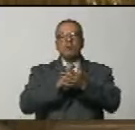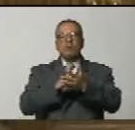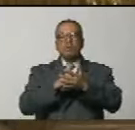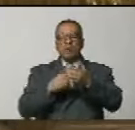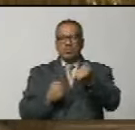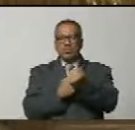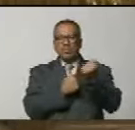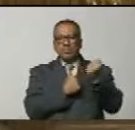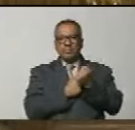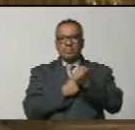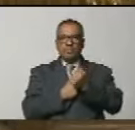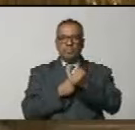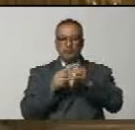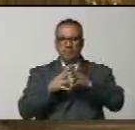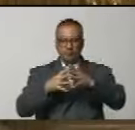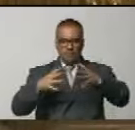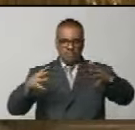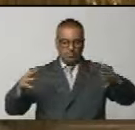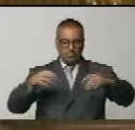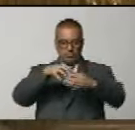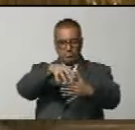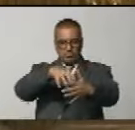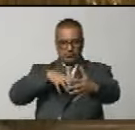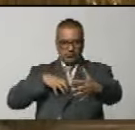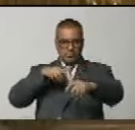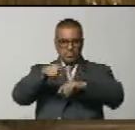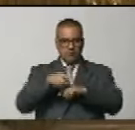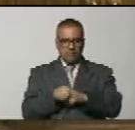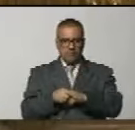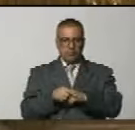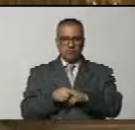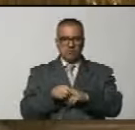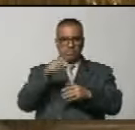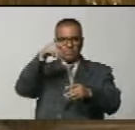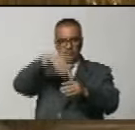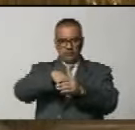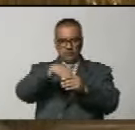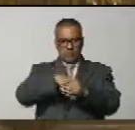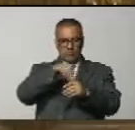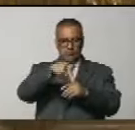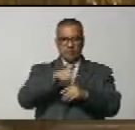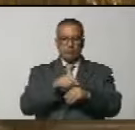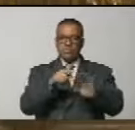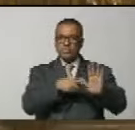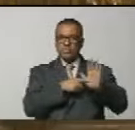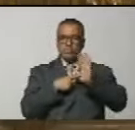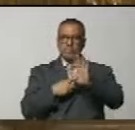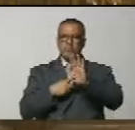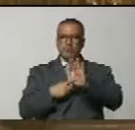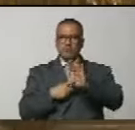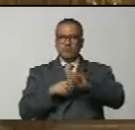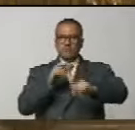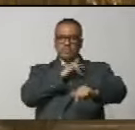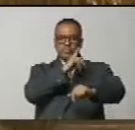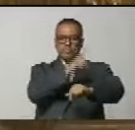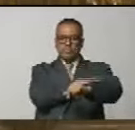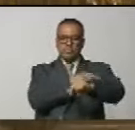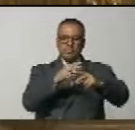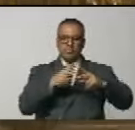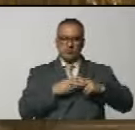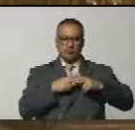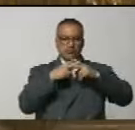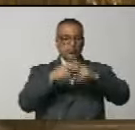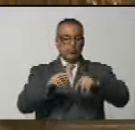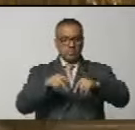apoyo de una abrumadora mayoría de los votos lo que muestra la fortaleza de los valores